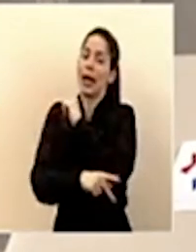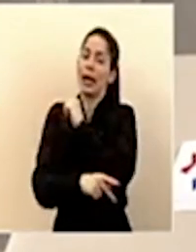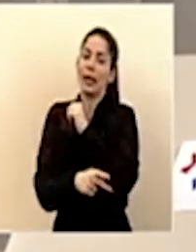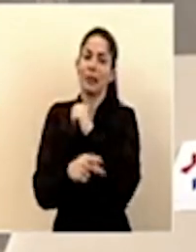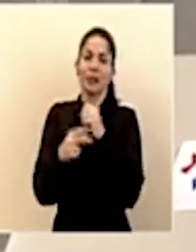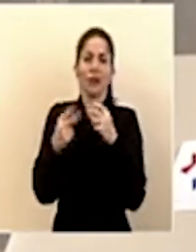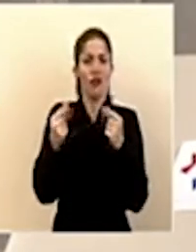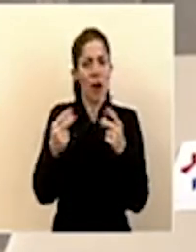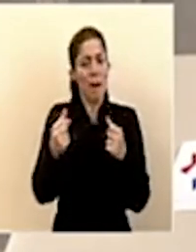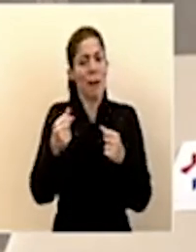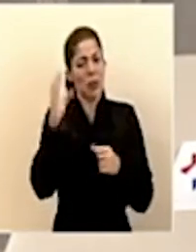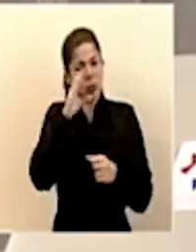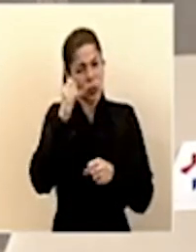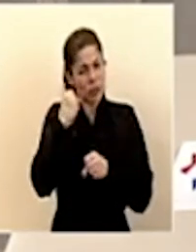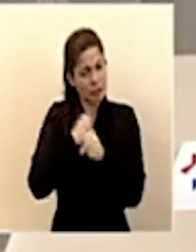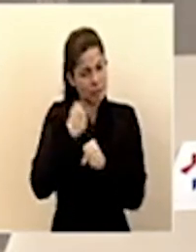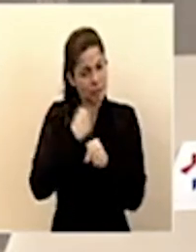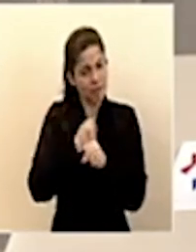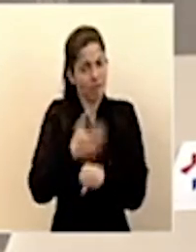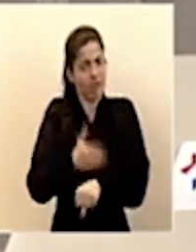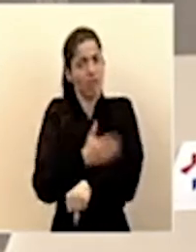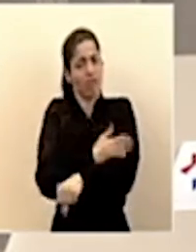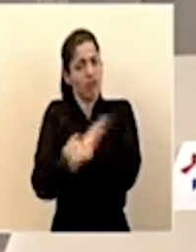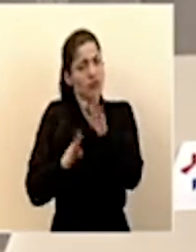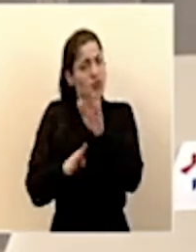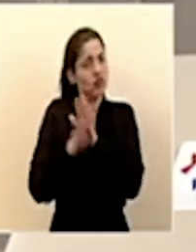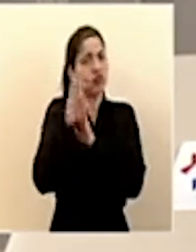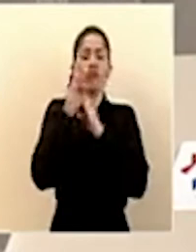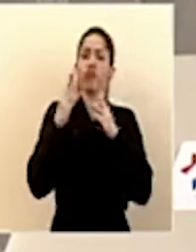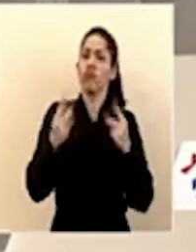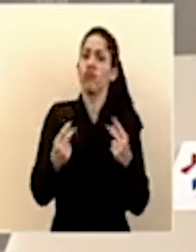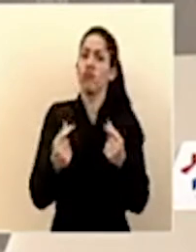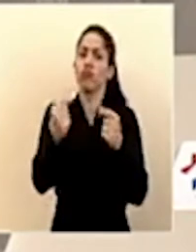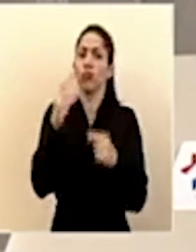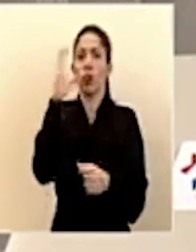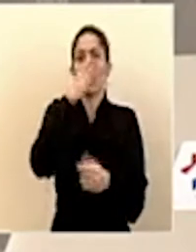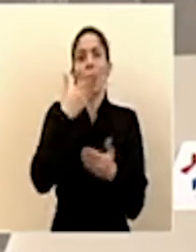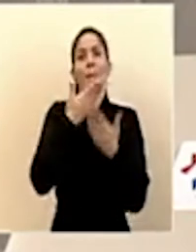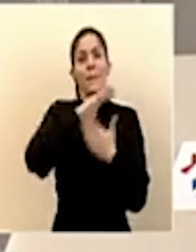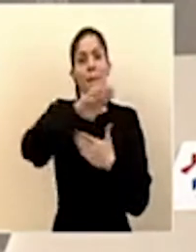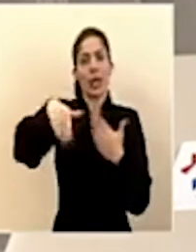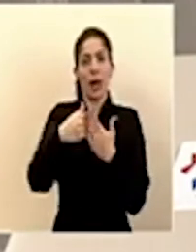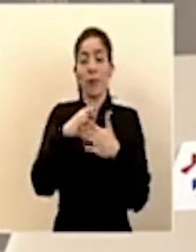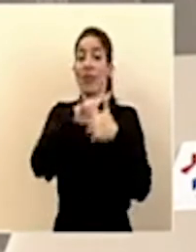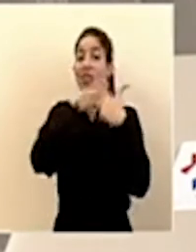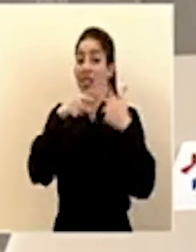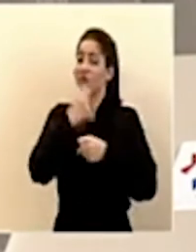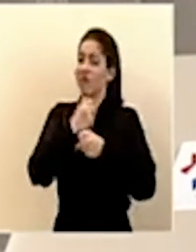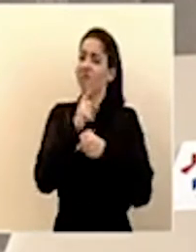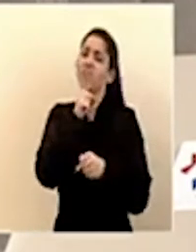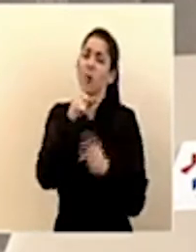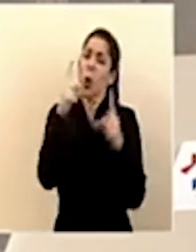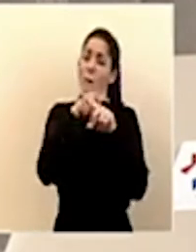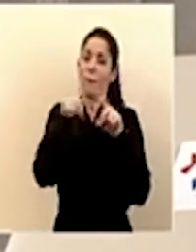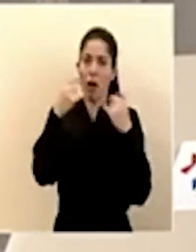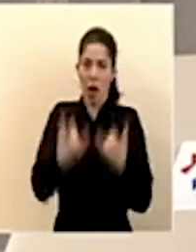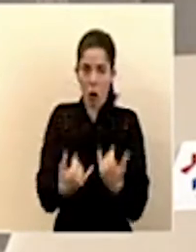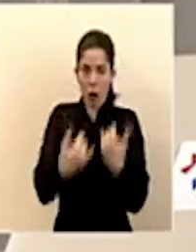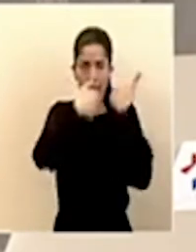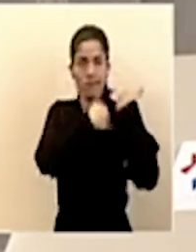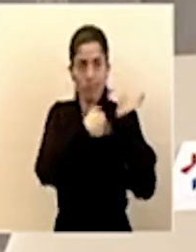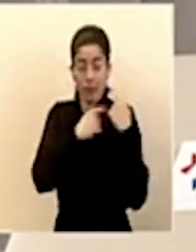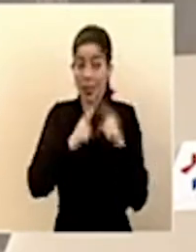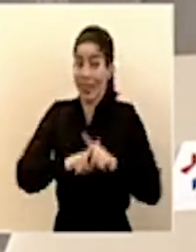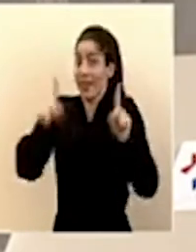recuperarnos, crecer y acelerar nuestro bienestar. Son tres tareas complejas que hoy nos toca, que son